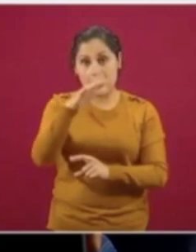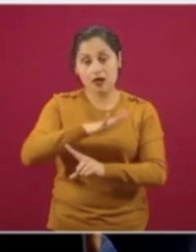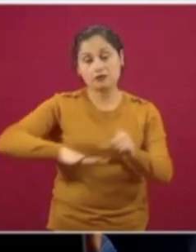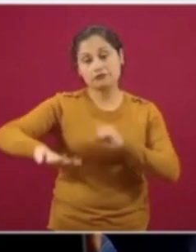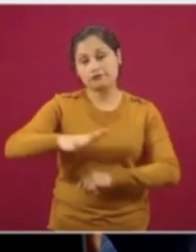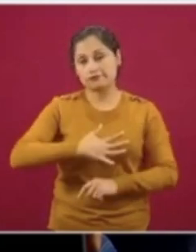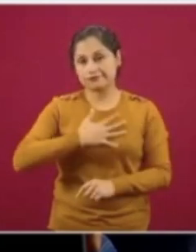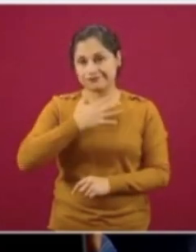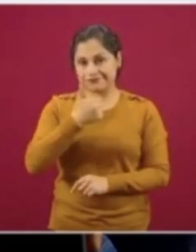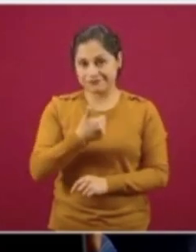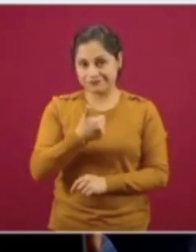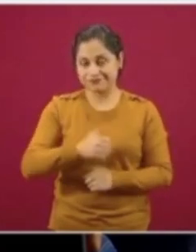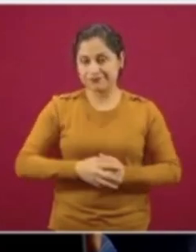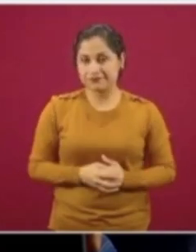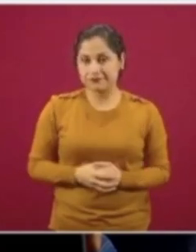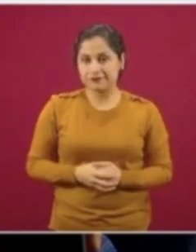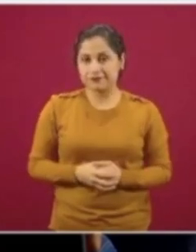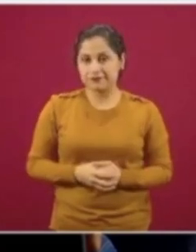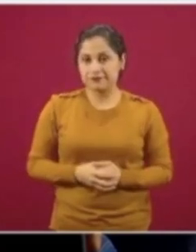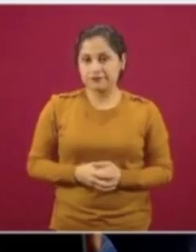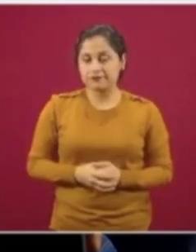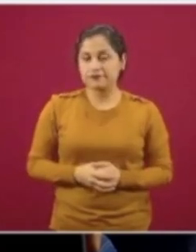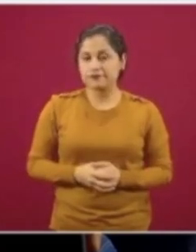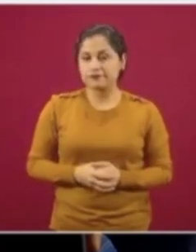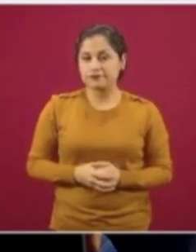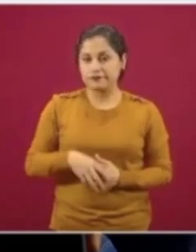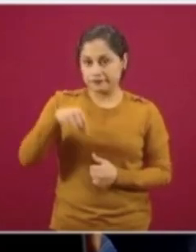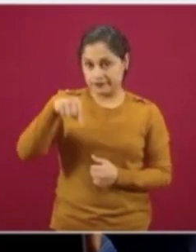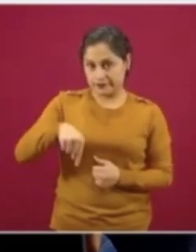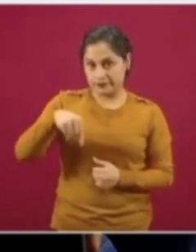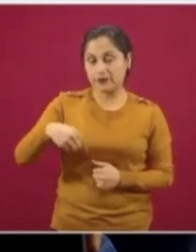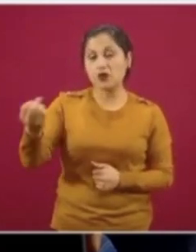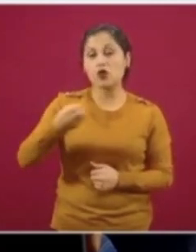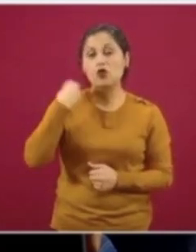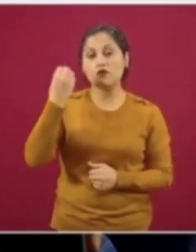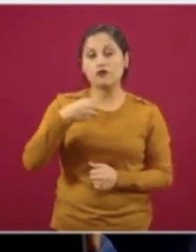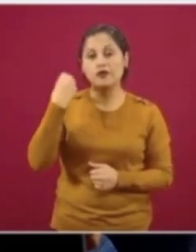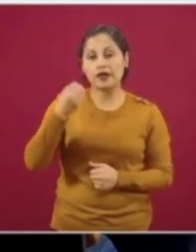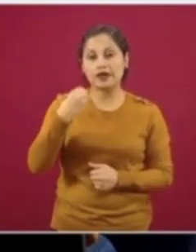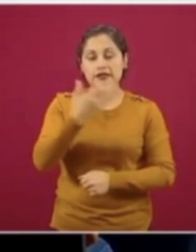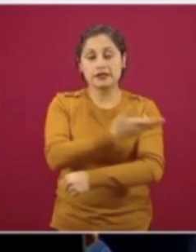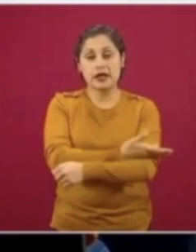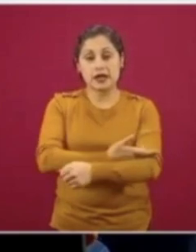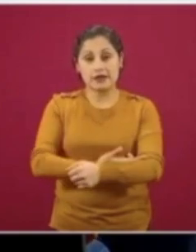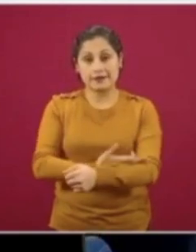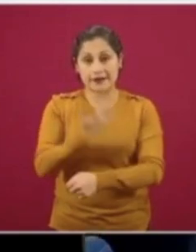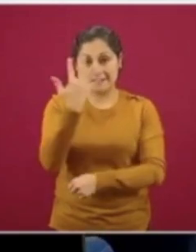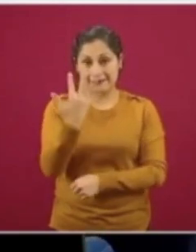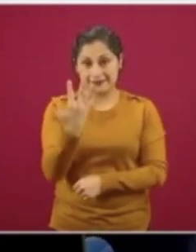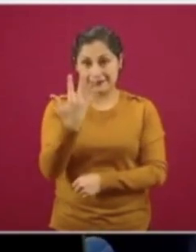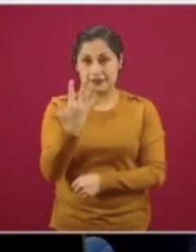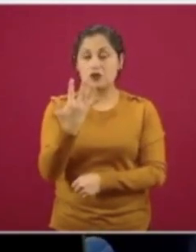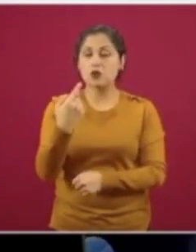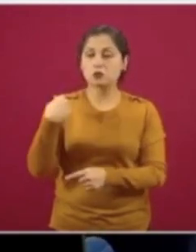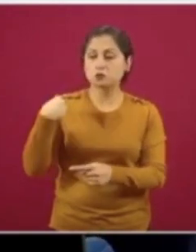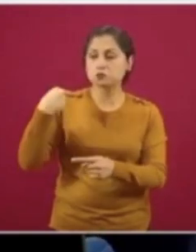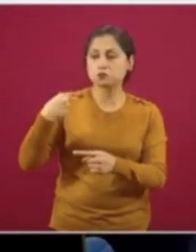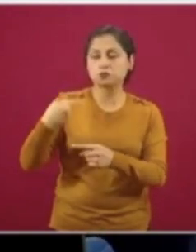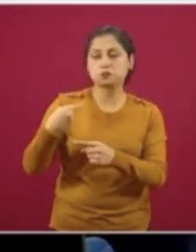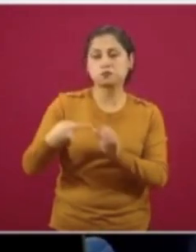justamente se están presentando en estas conferencias vespertinas de las cinco de la tarde.